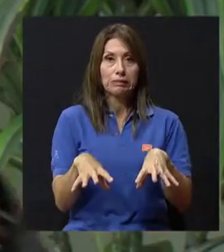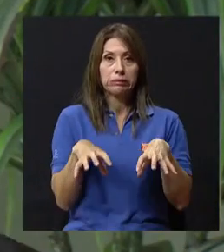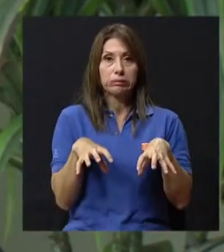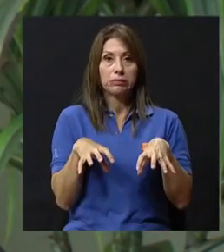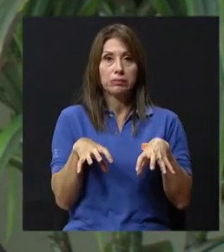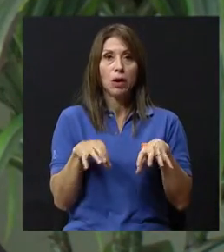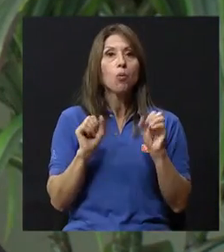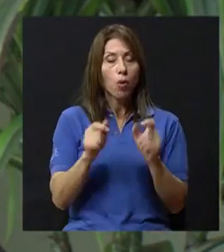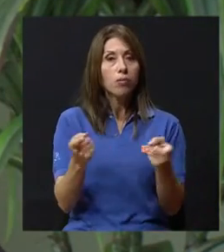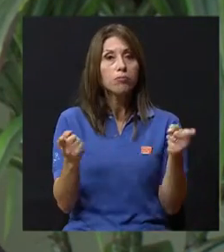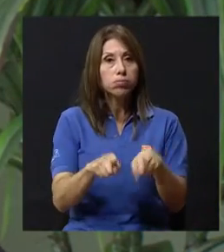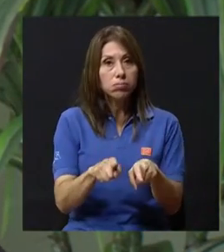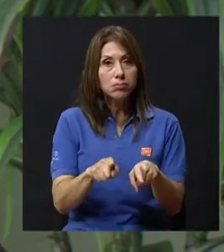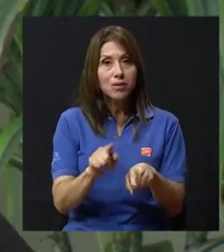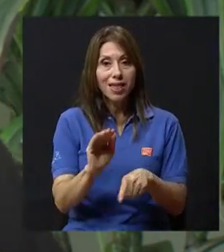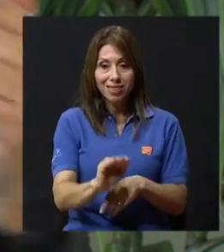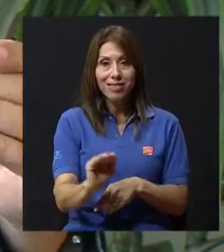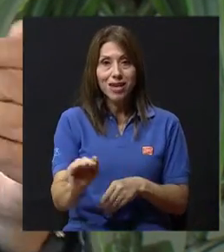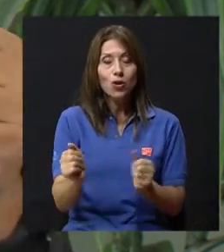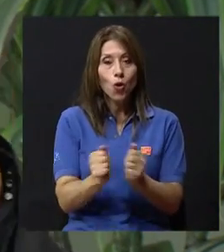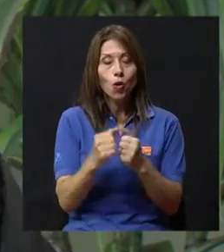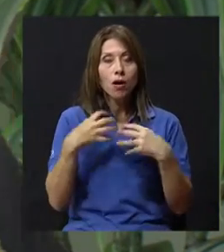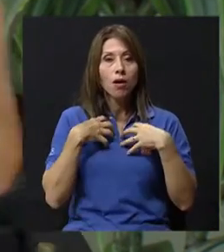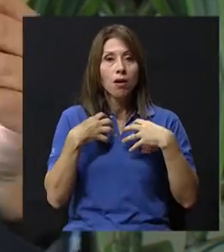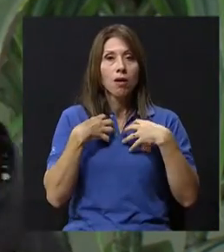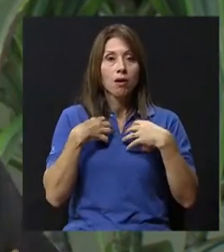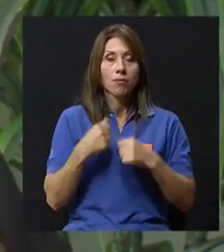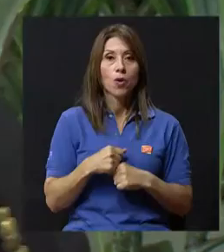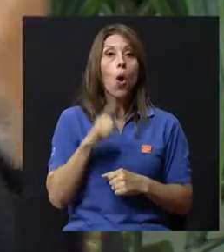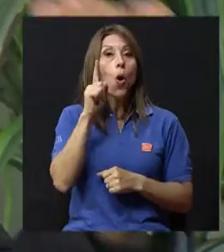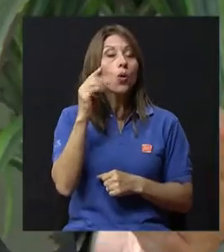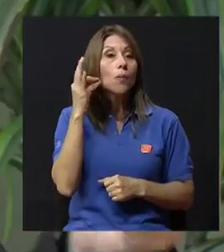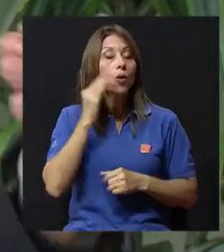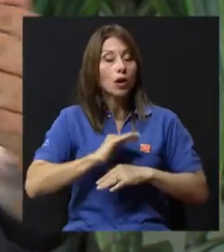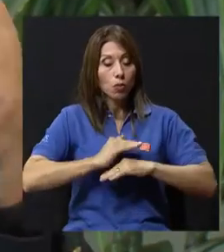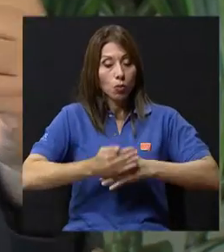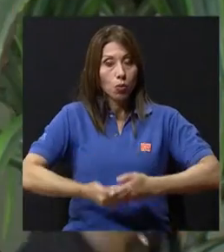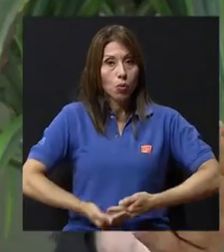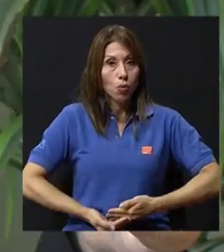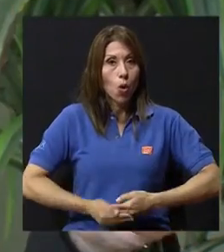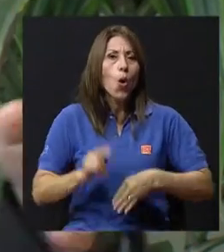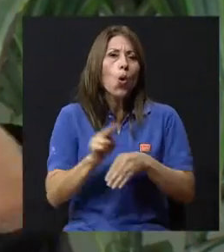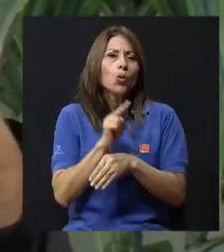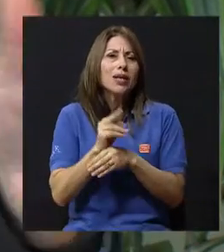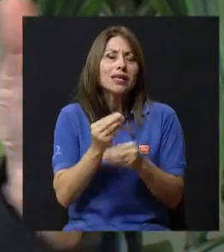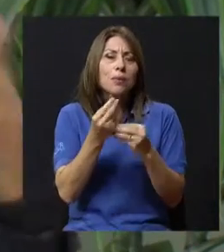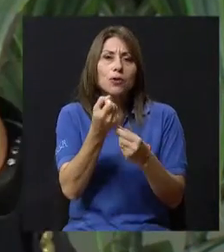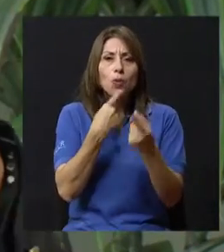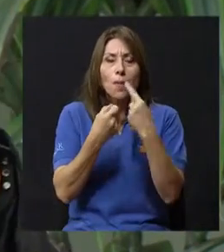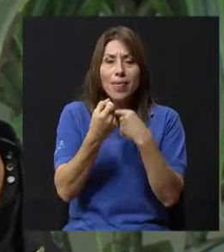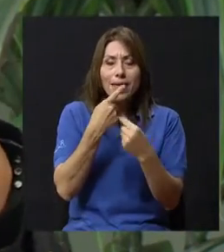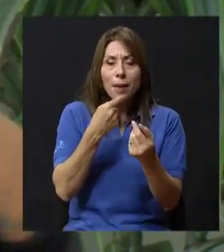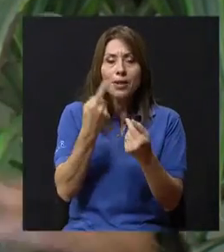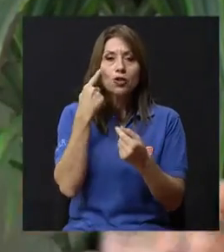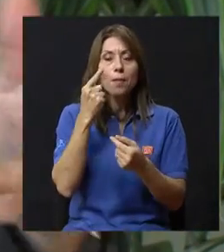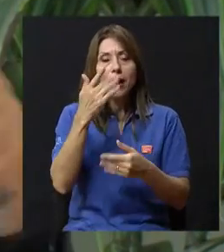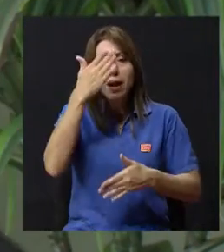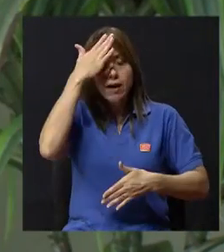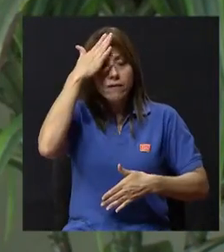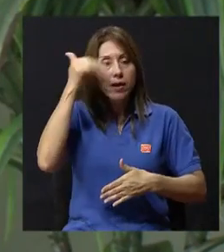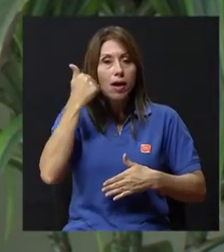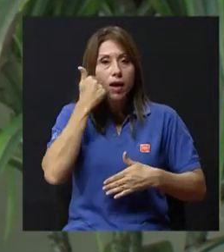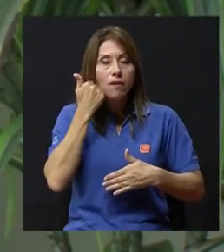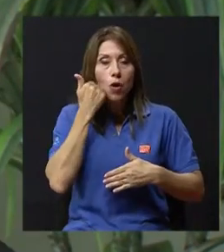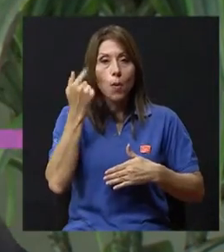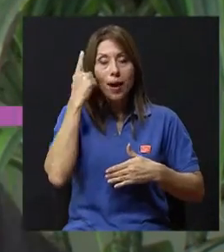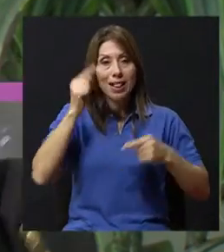posibilidad de tener niños con asma. Una madre que utilice o sobreutilice medicamentos para la fiebre o para el dolor como acetaminofén,